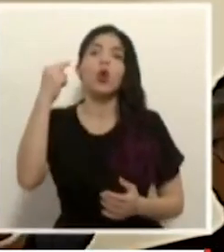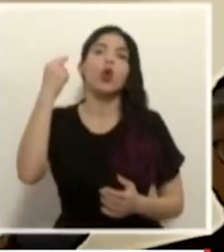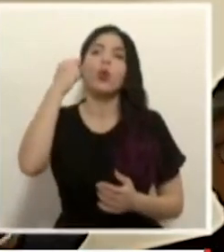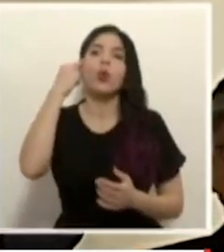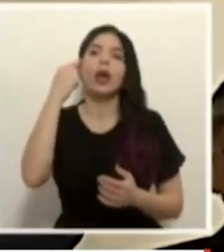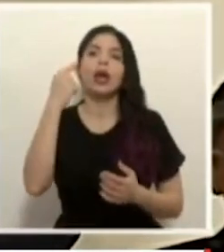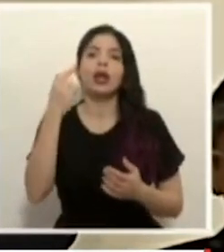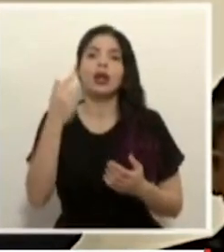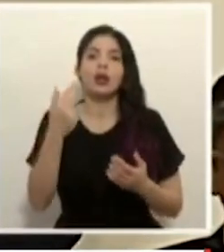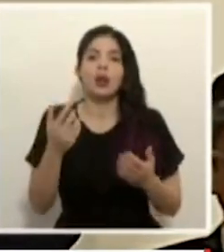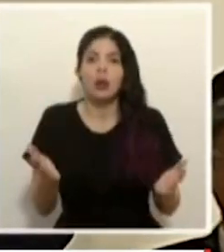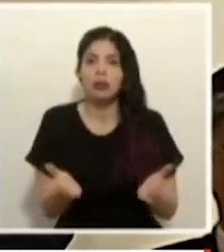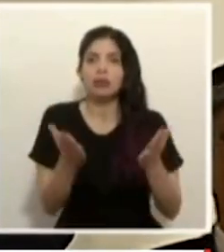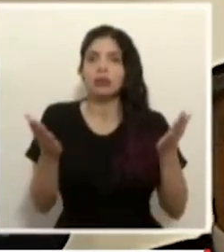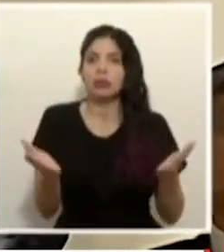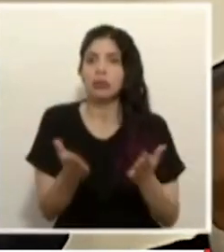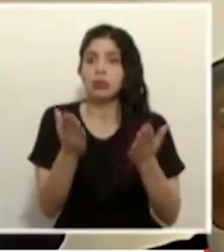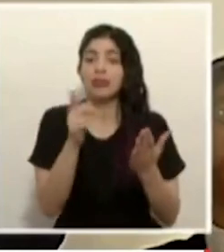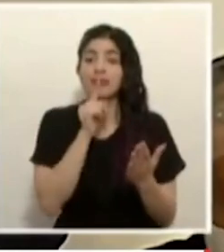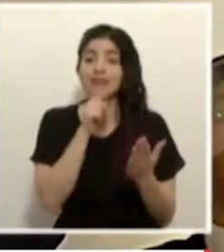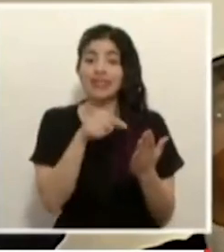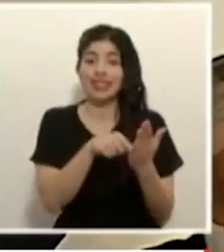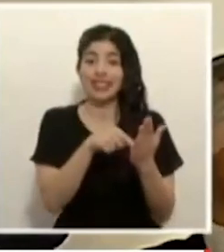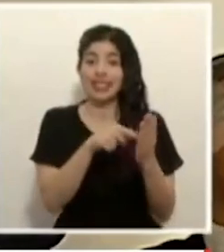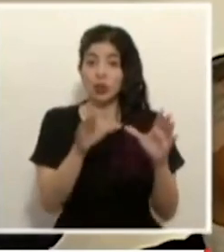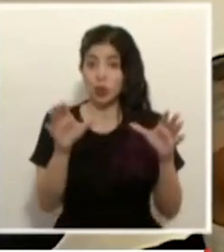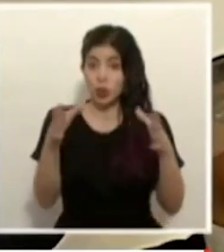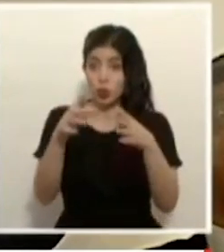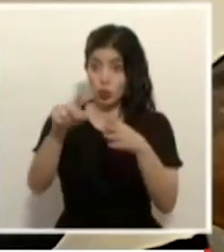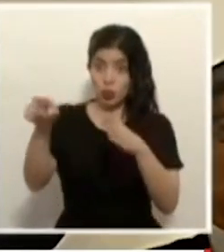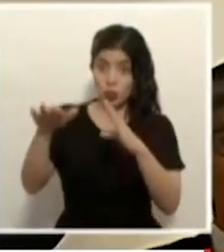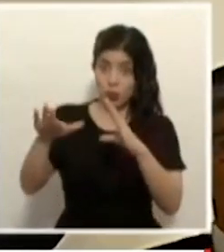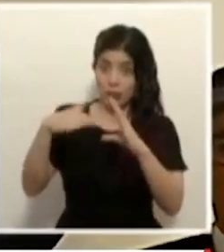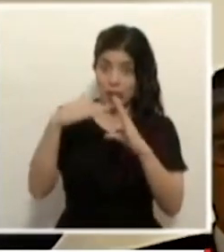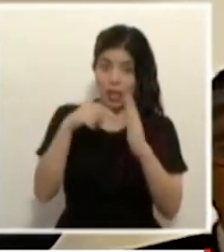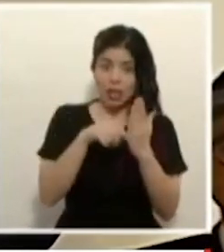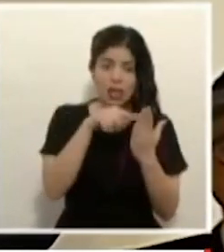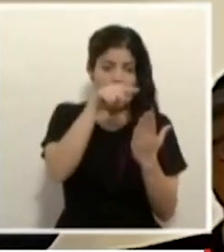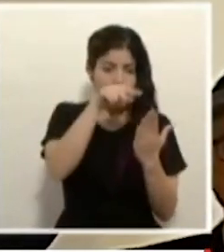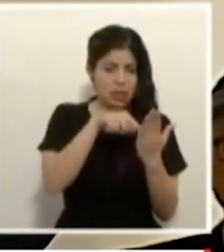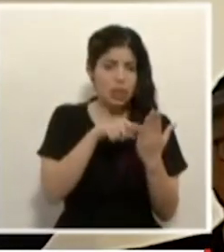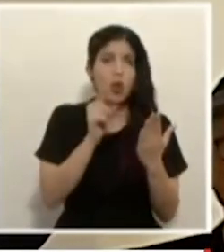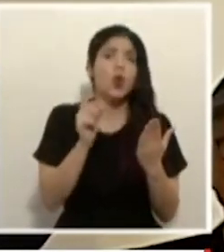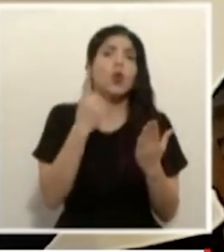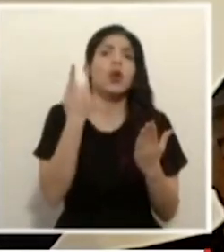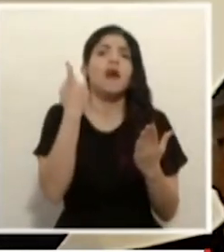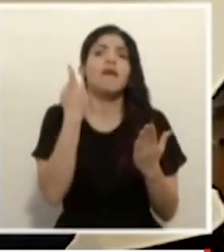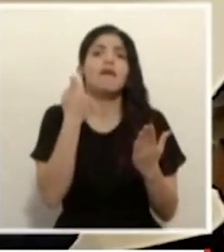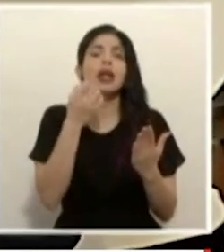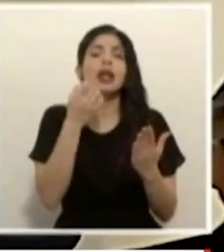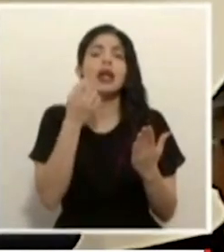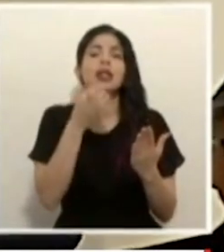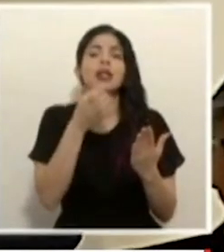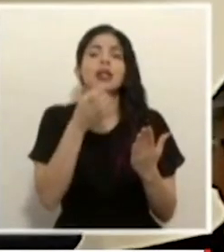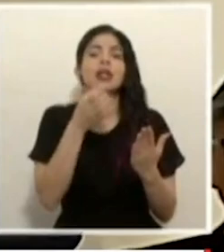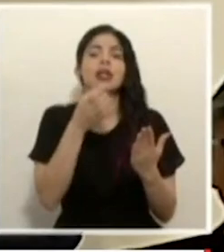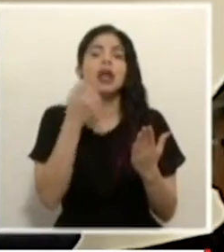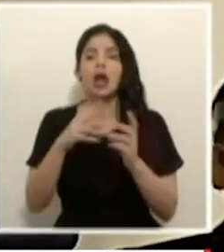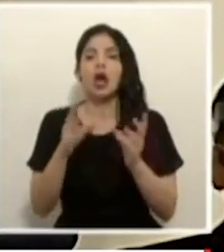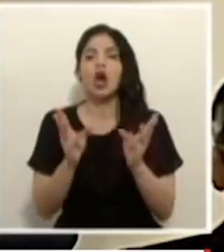lo que está empujando de hecho de ese grupo lo único que no está ahí es la sugerencia de la adopción de un